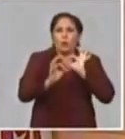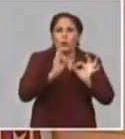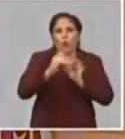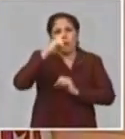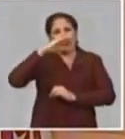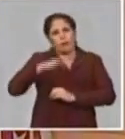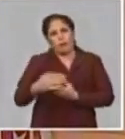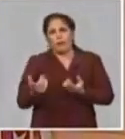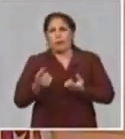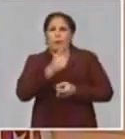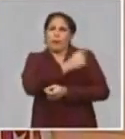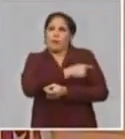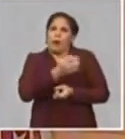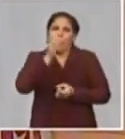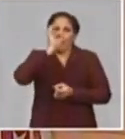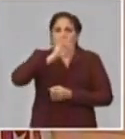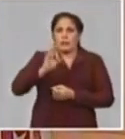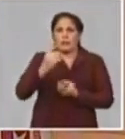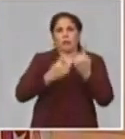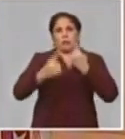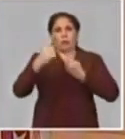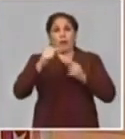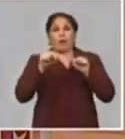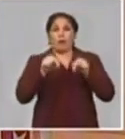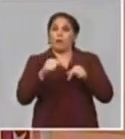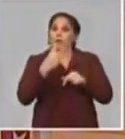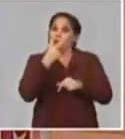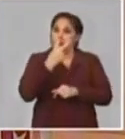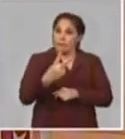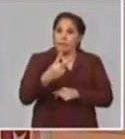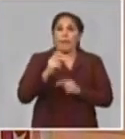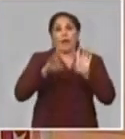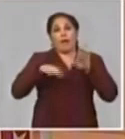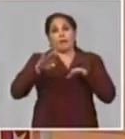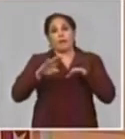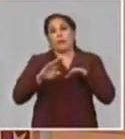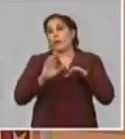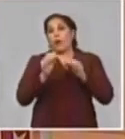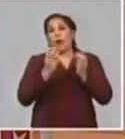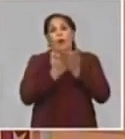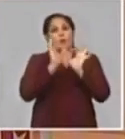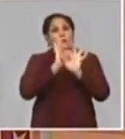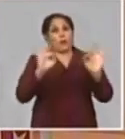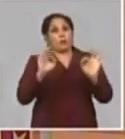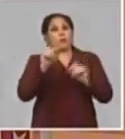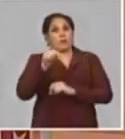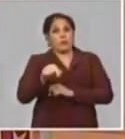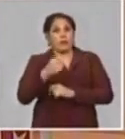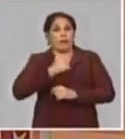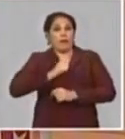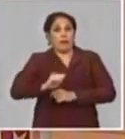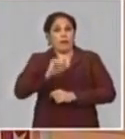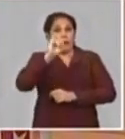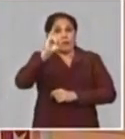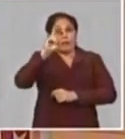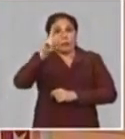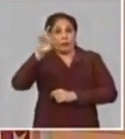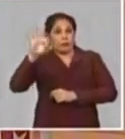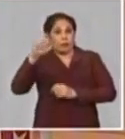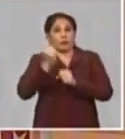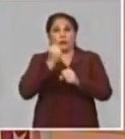niños en primaria, ciclos infantiles y también en educación especial. Hemos identificado 628